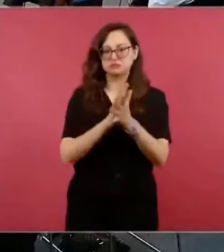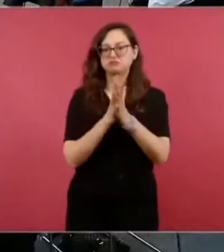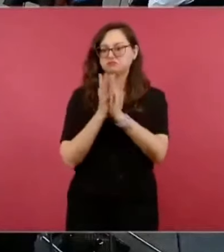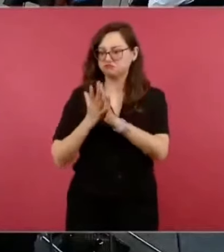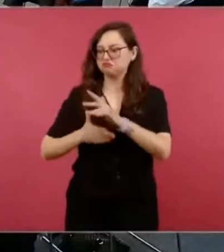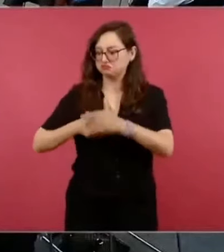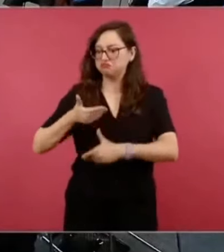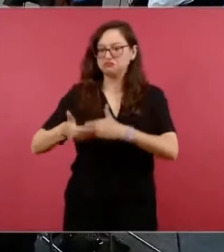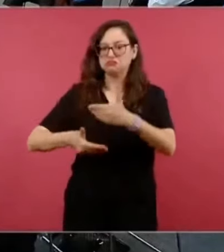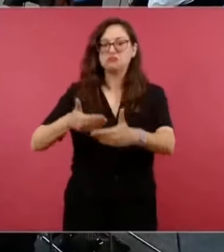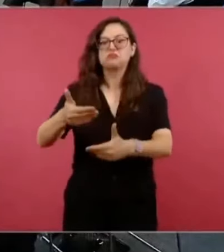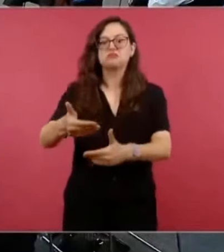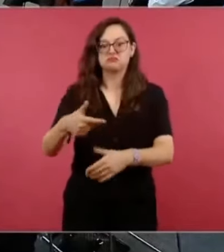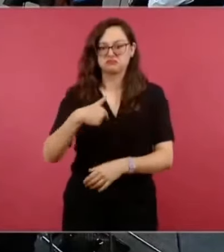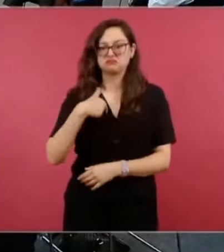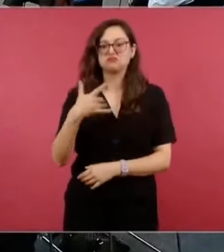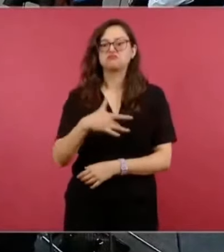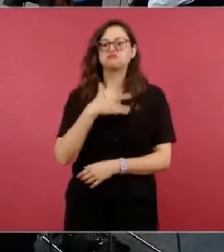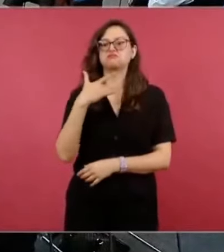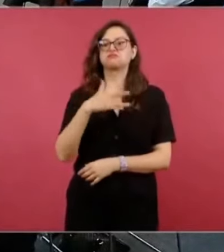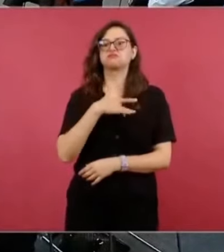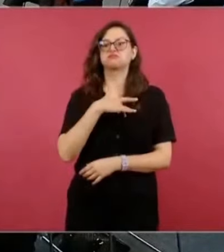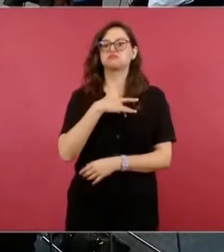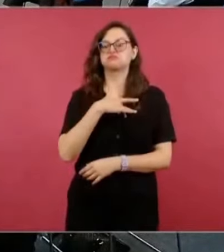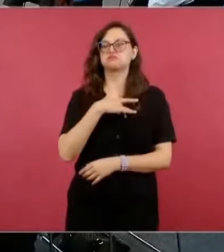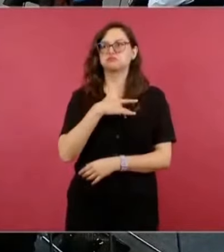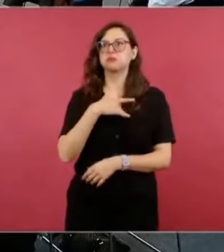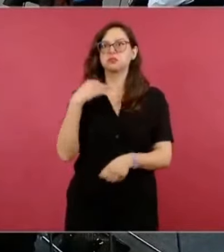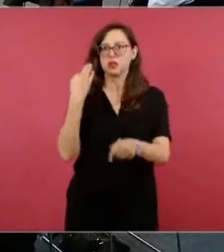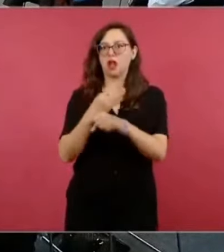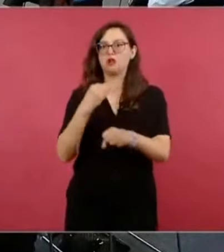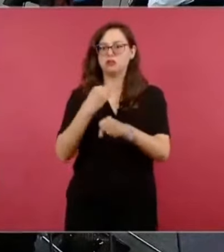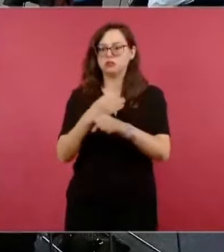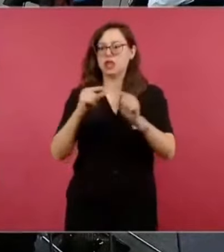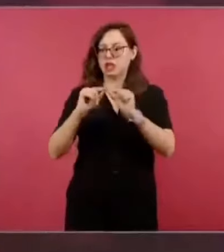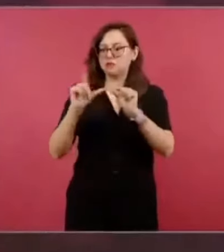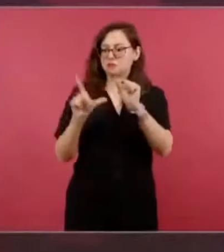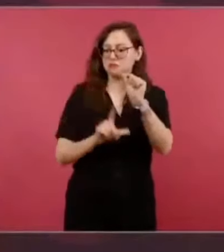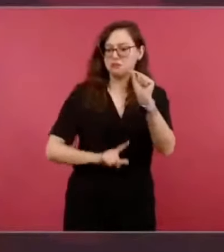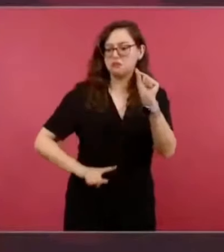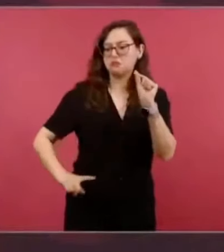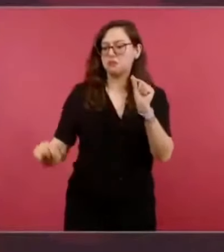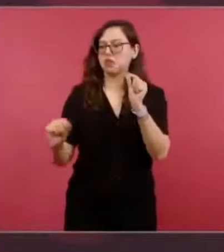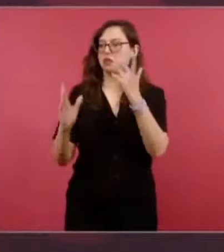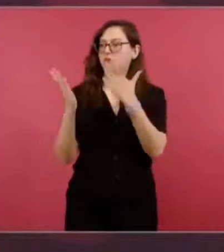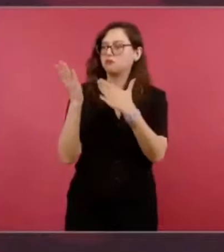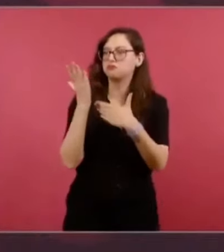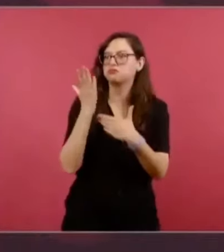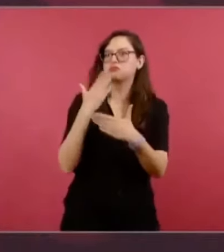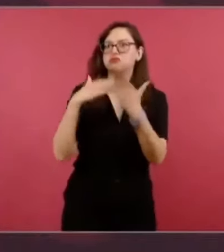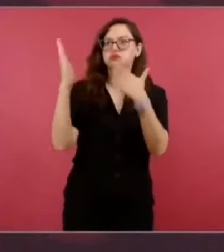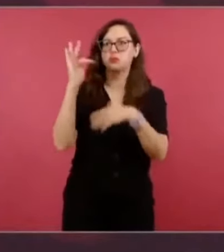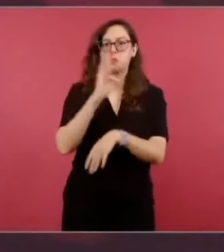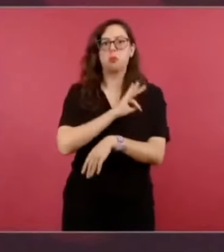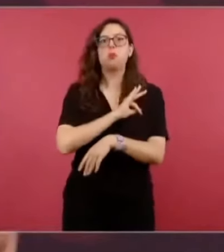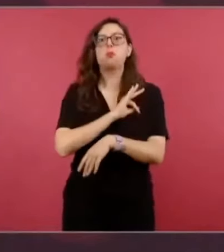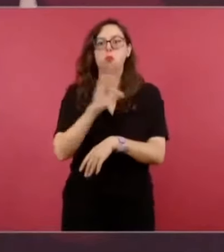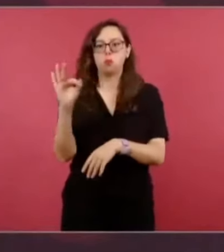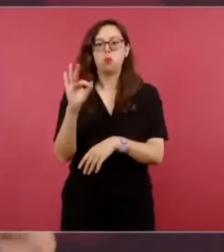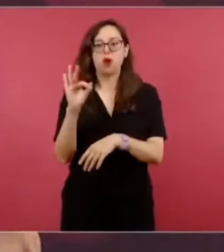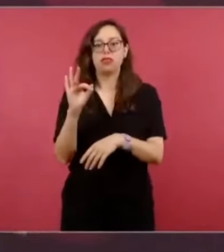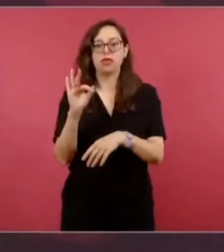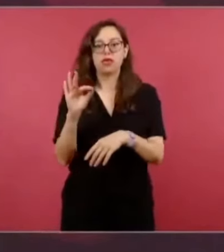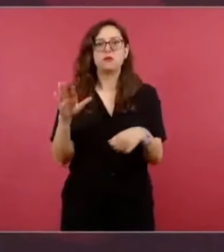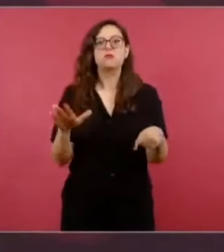un convencido de que los dos pilares del Estado mexicano en la